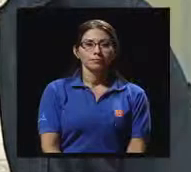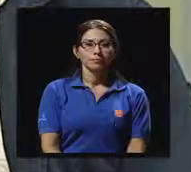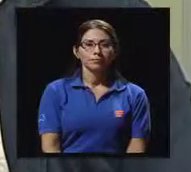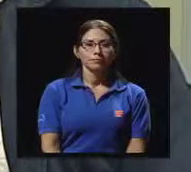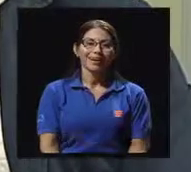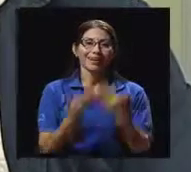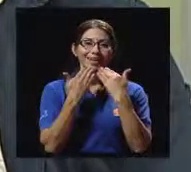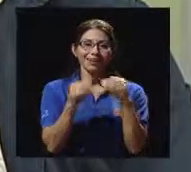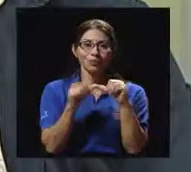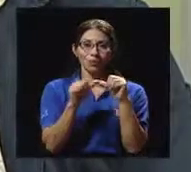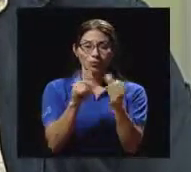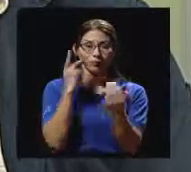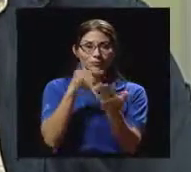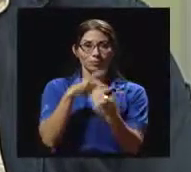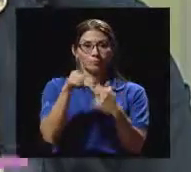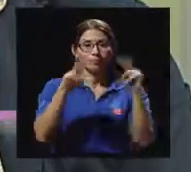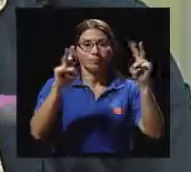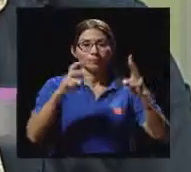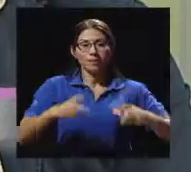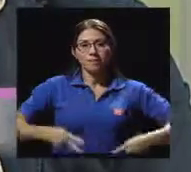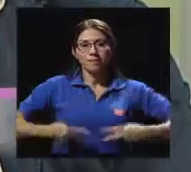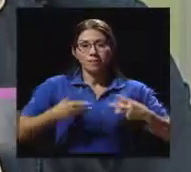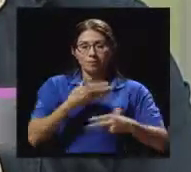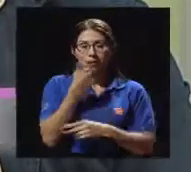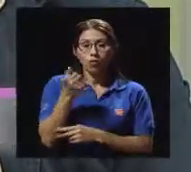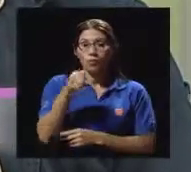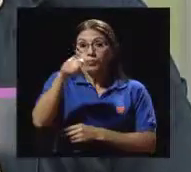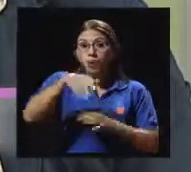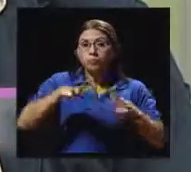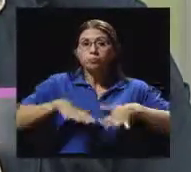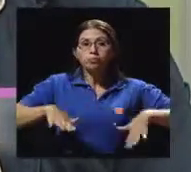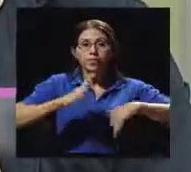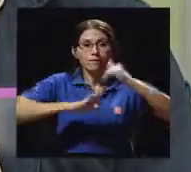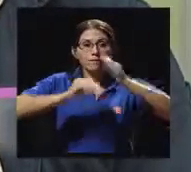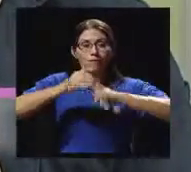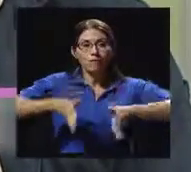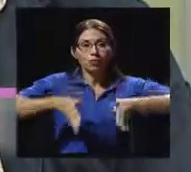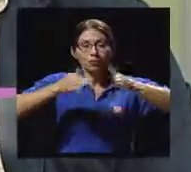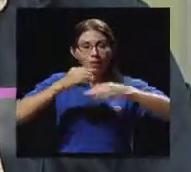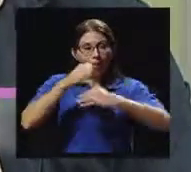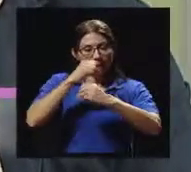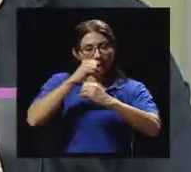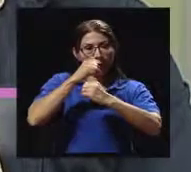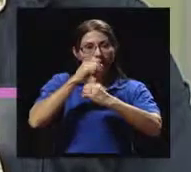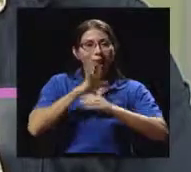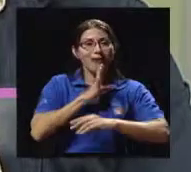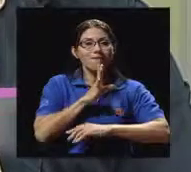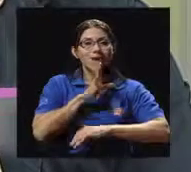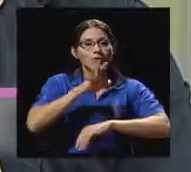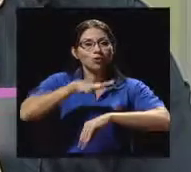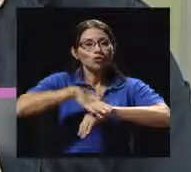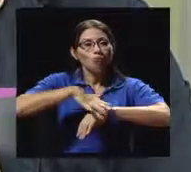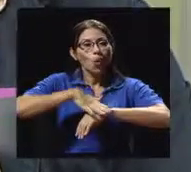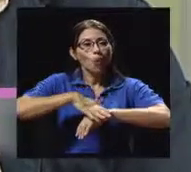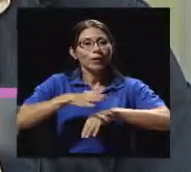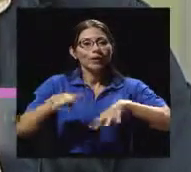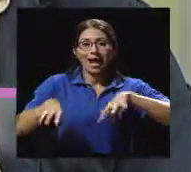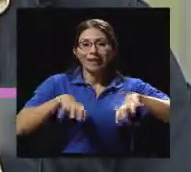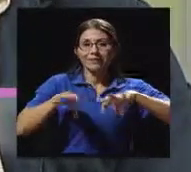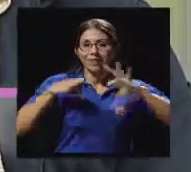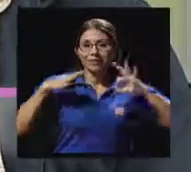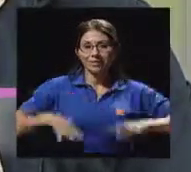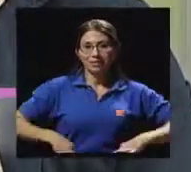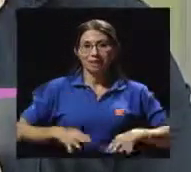Gracias por continuar con Vivir Mejor. Hoy estamos en la Facultad de Microbiología hablando sobre la actividad